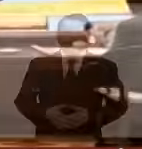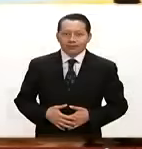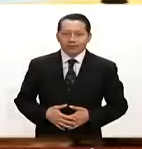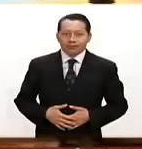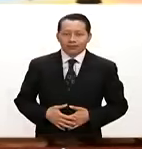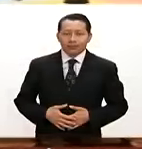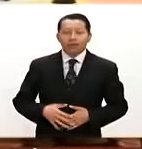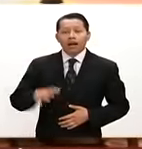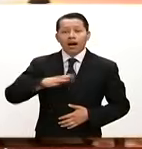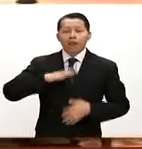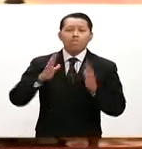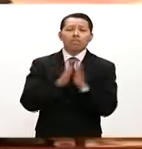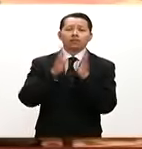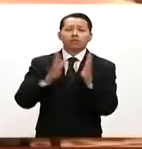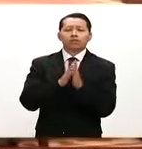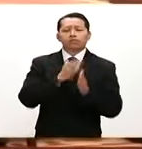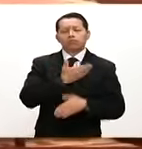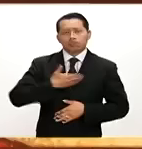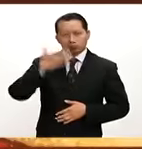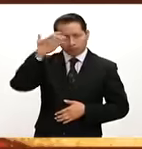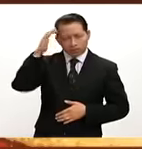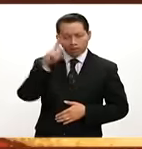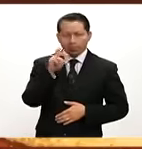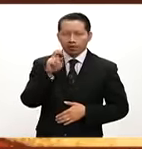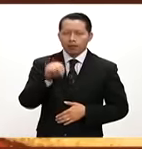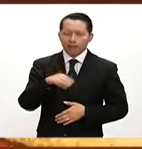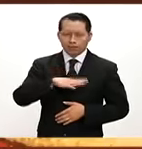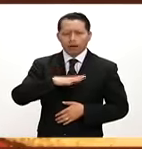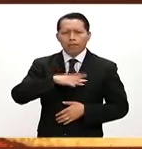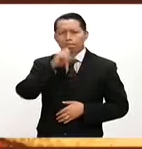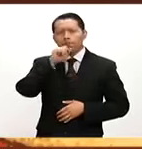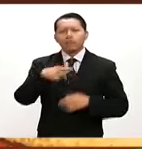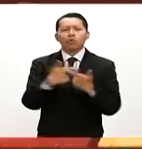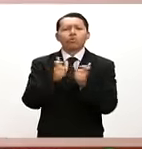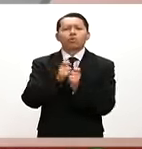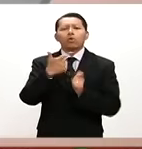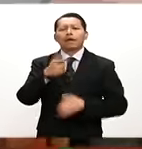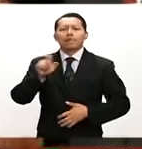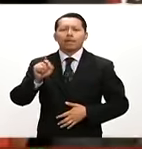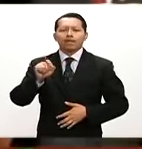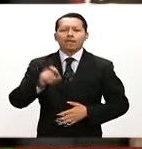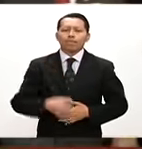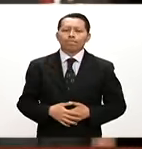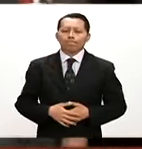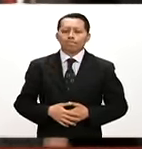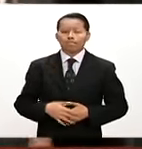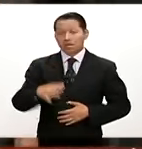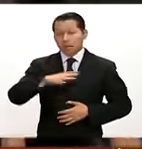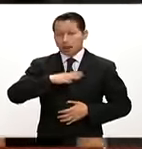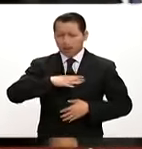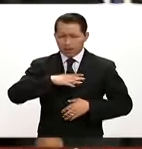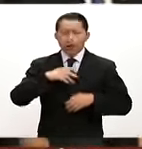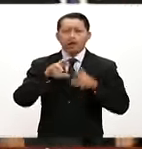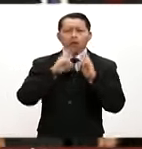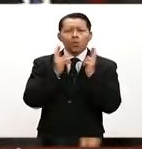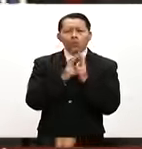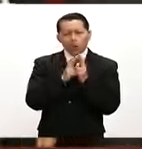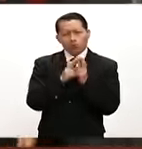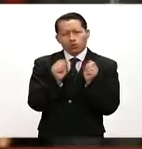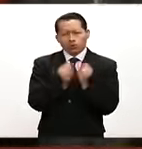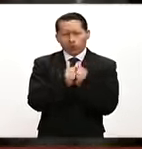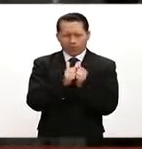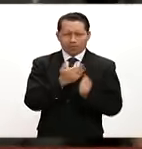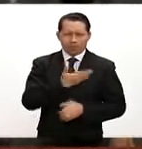Concluye la participación Del presidente Enrique Peña Nieto En la cumbre del G20 Sostiene encuentro informal Con el